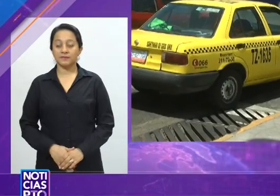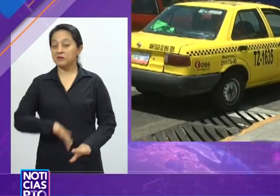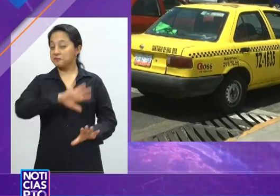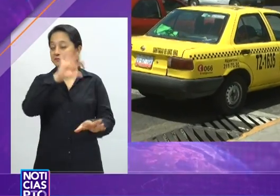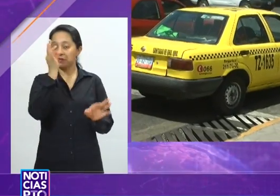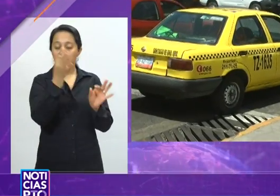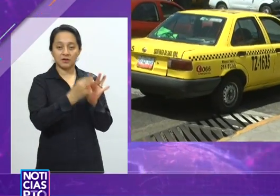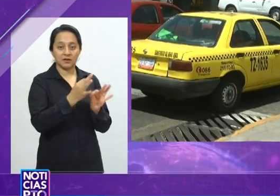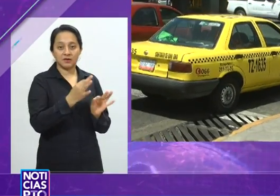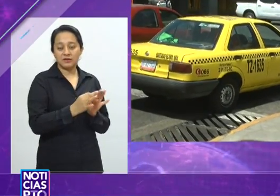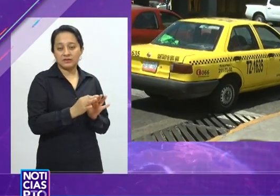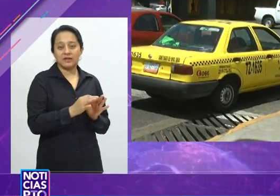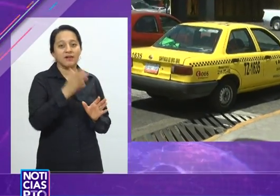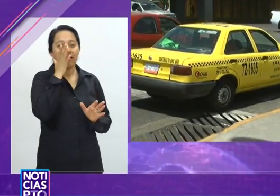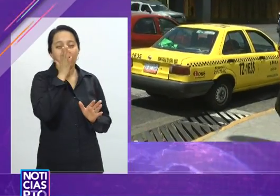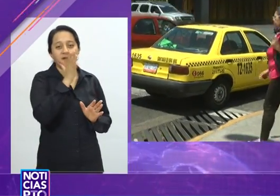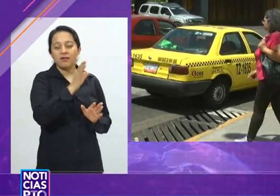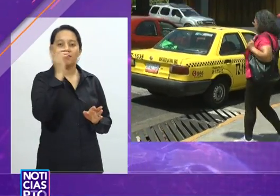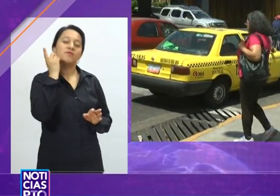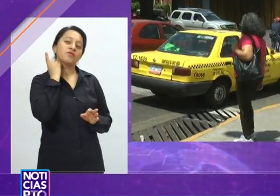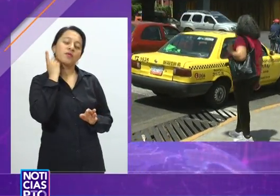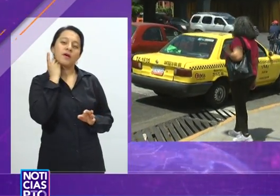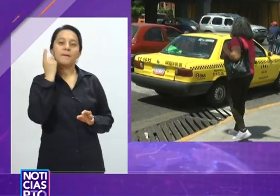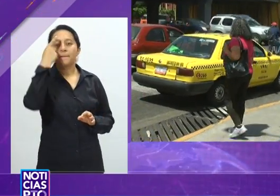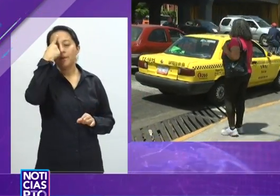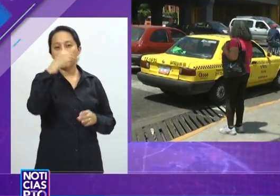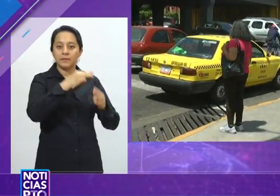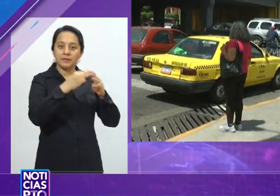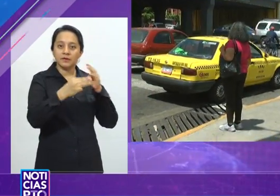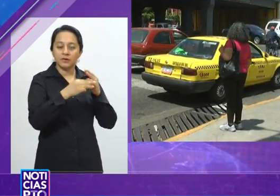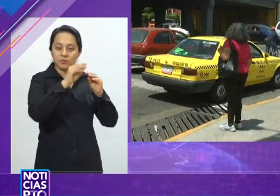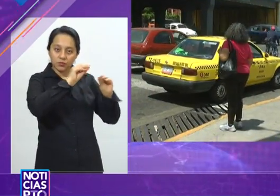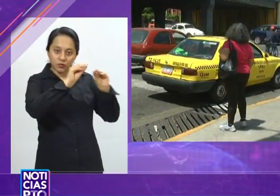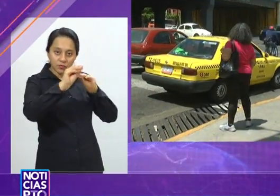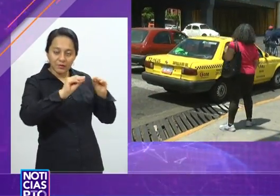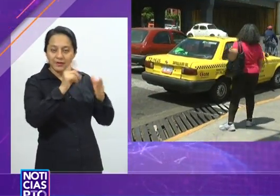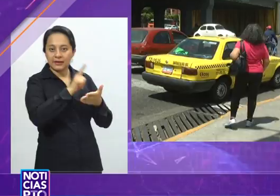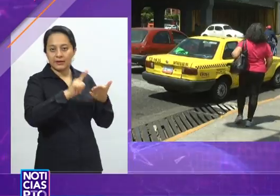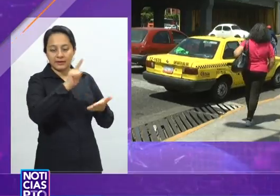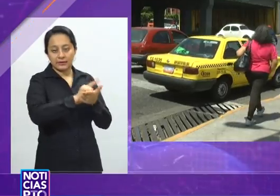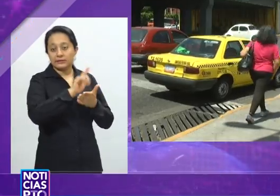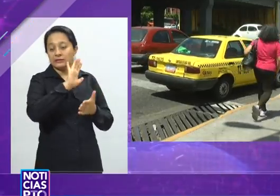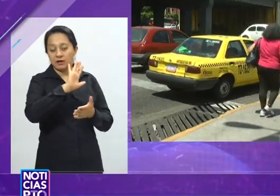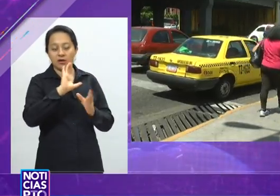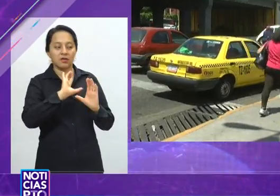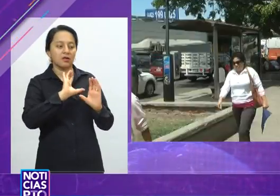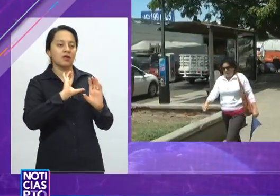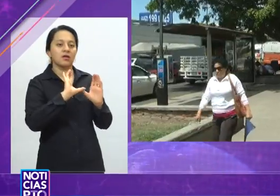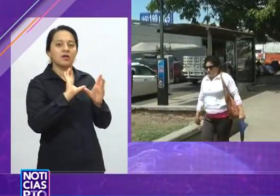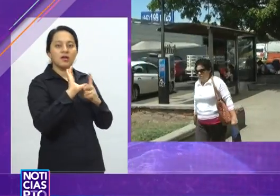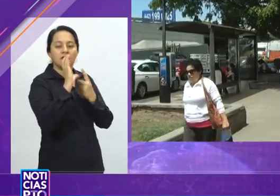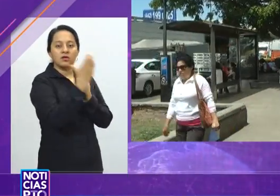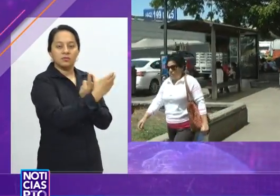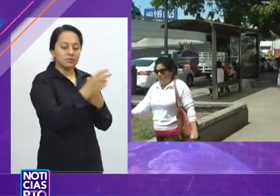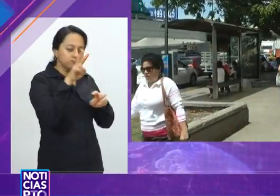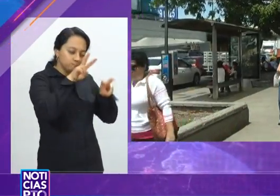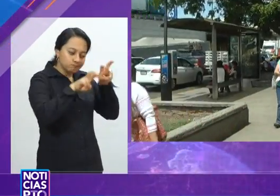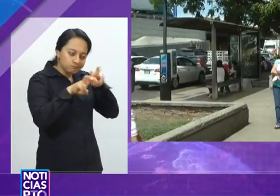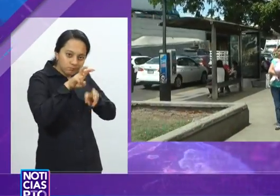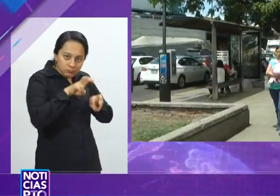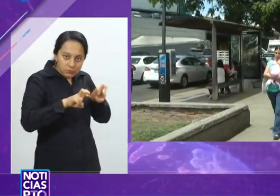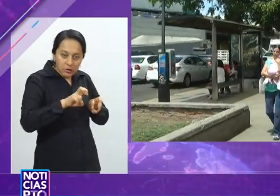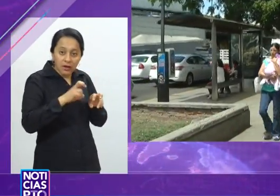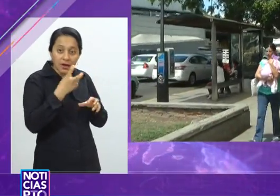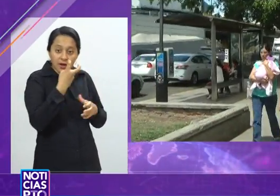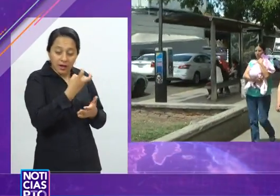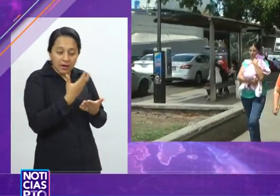Ya alistan diputados la iniciativa de ley en materia de movilidad, la cual ya se encuentra en análisis de comisión. Dicha iniciativa